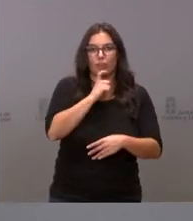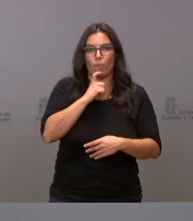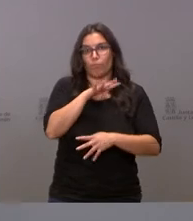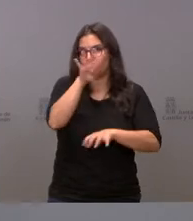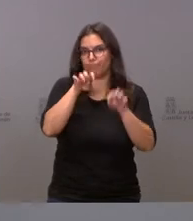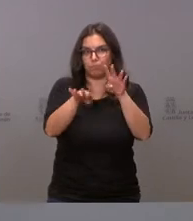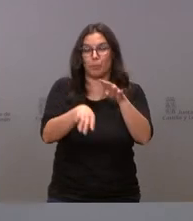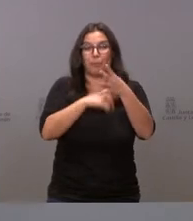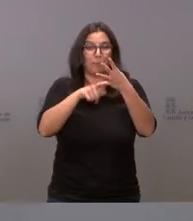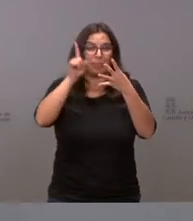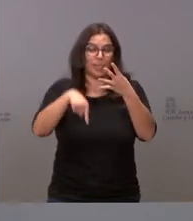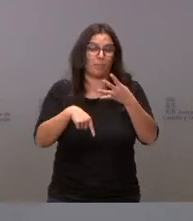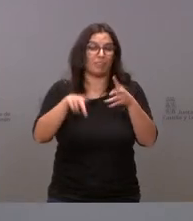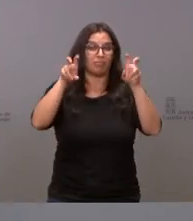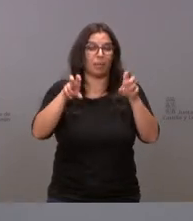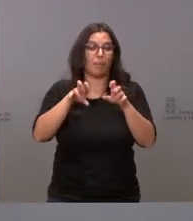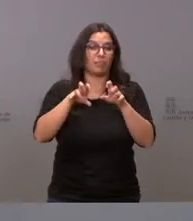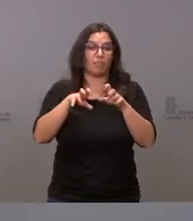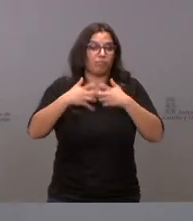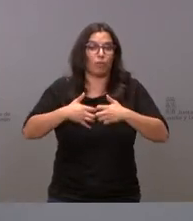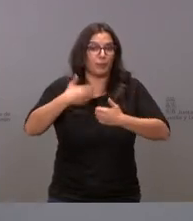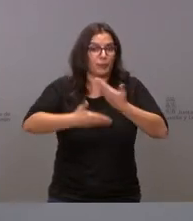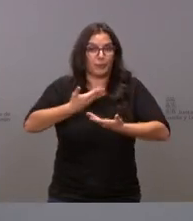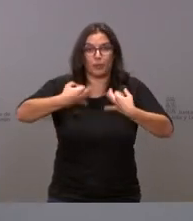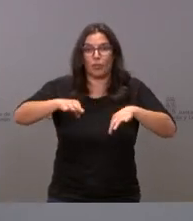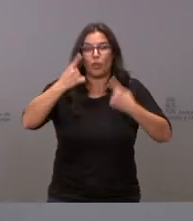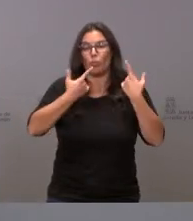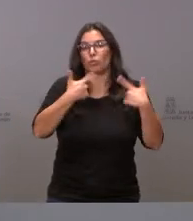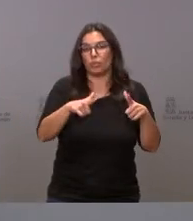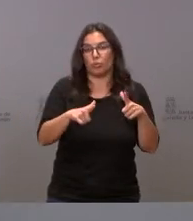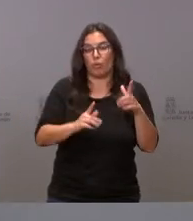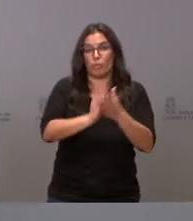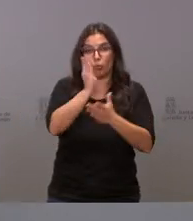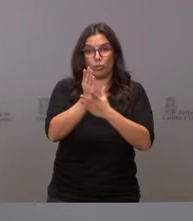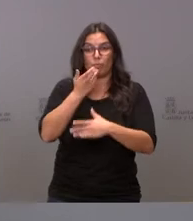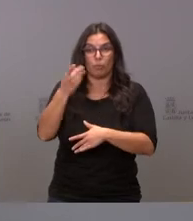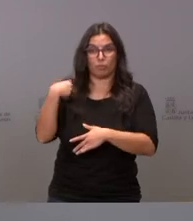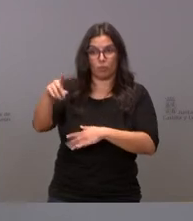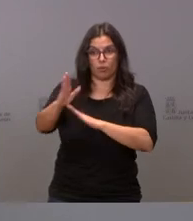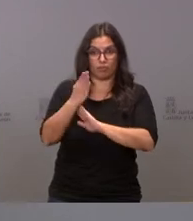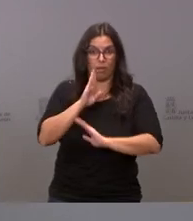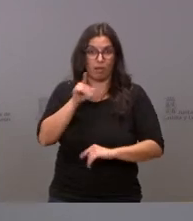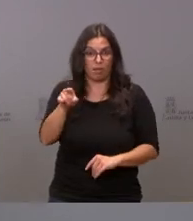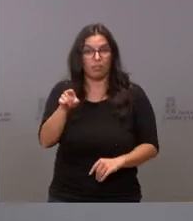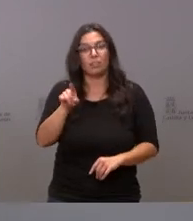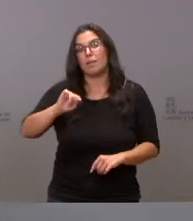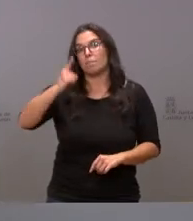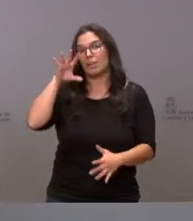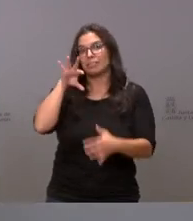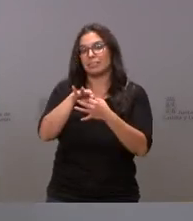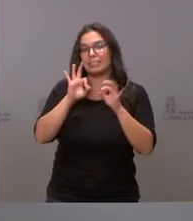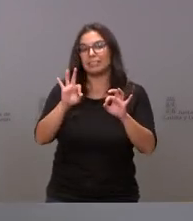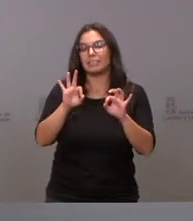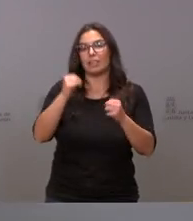asociadas al funcionamiento ordinario de algunos sectores productivos como el que usted plantea que tiene que ver fundamentalmente con el sector